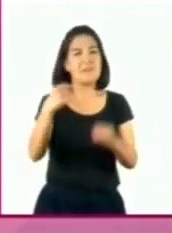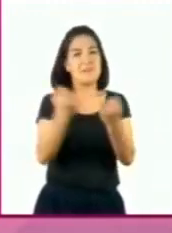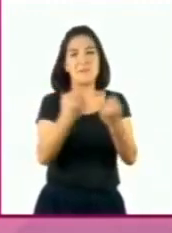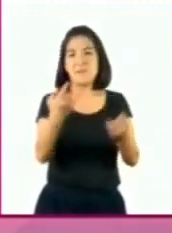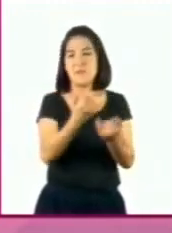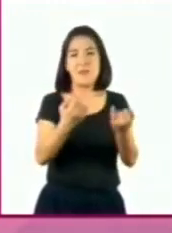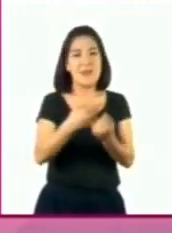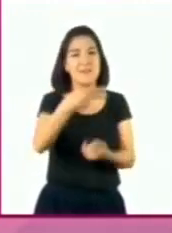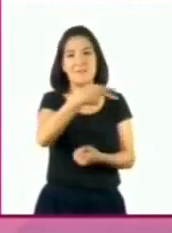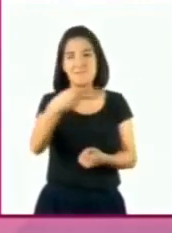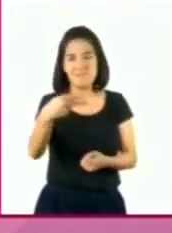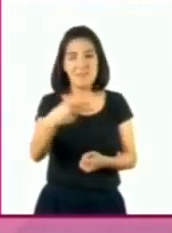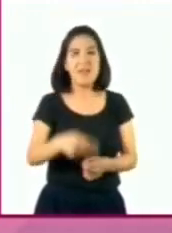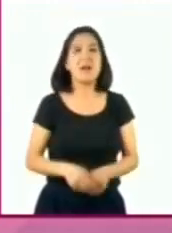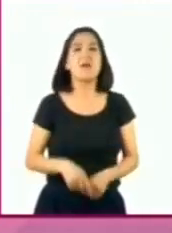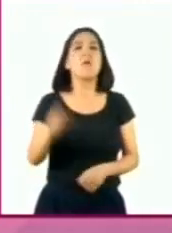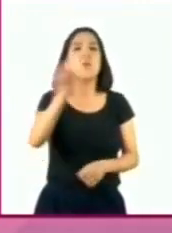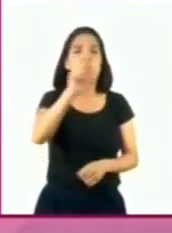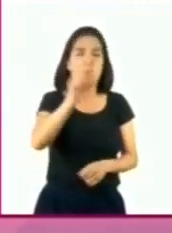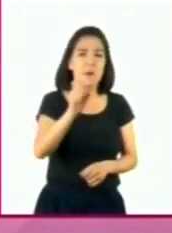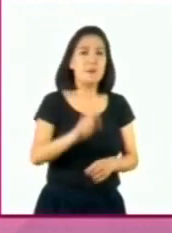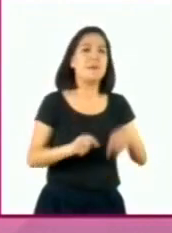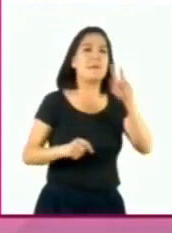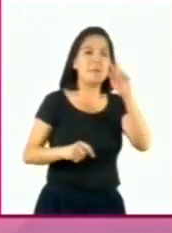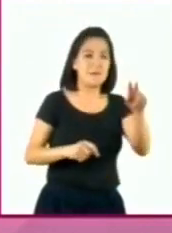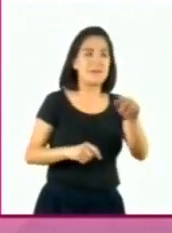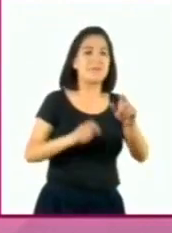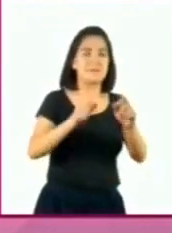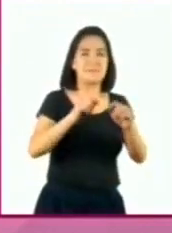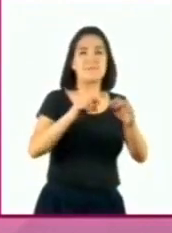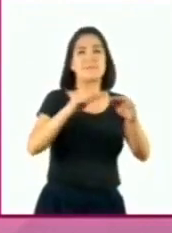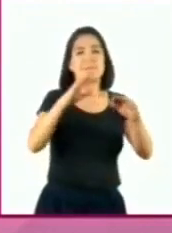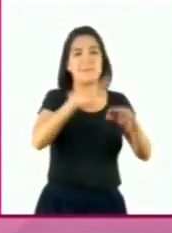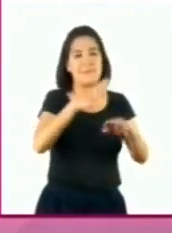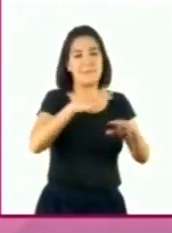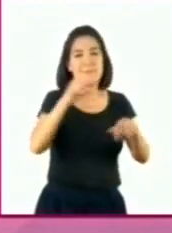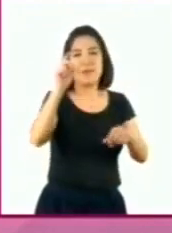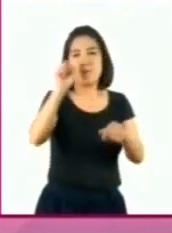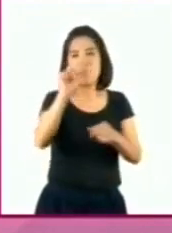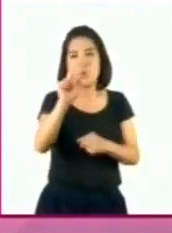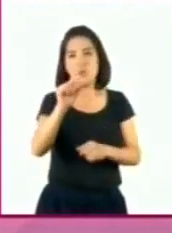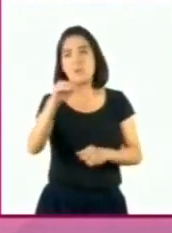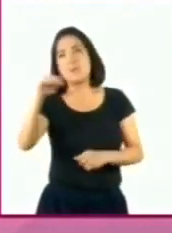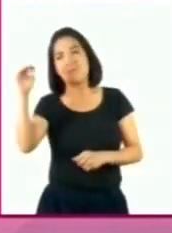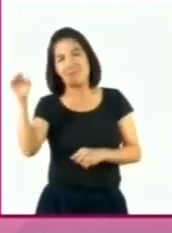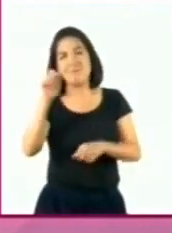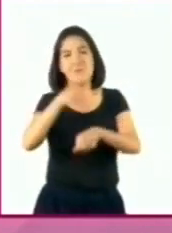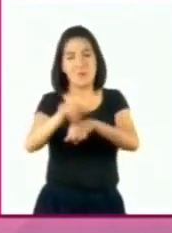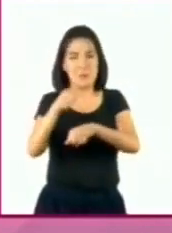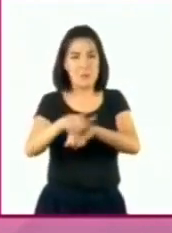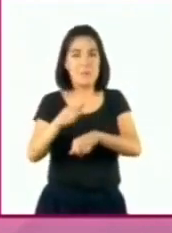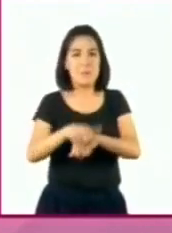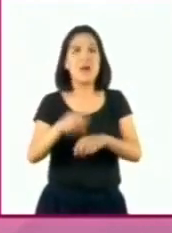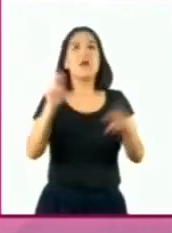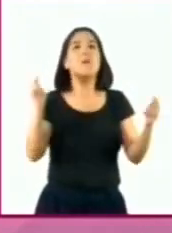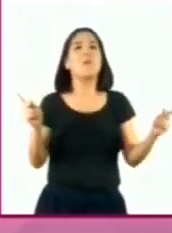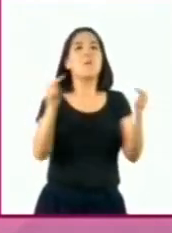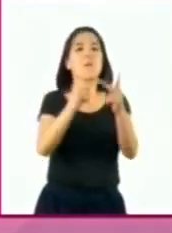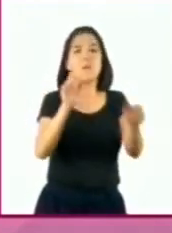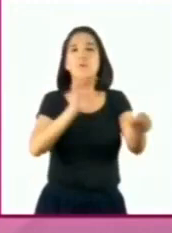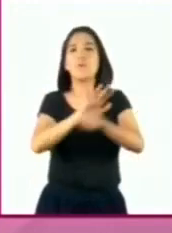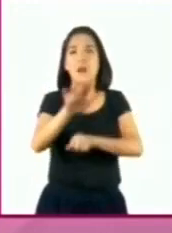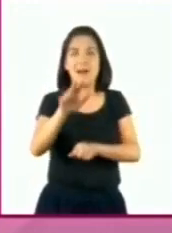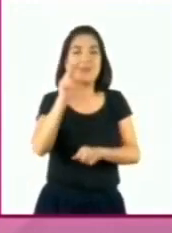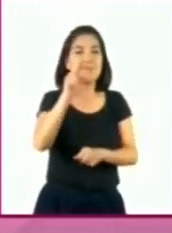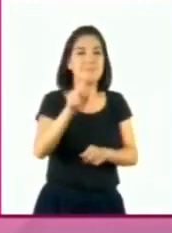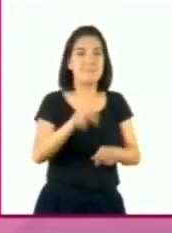Luego, pasamos a la parte de los decimales. Aquí está el punto decimal y comparando la primera posición